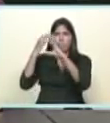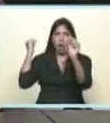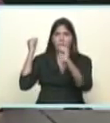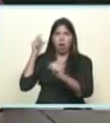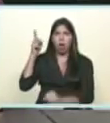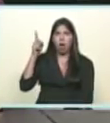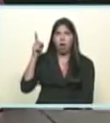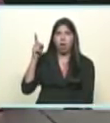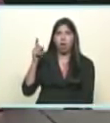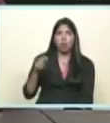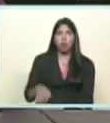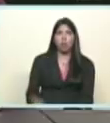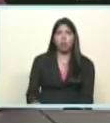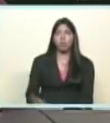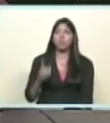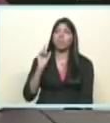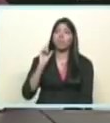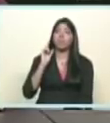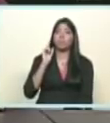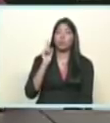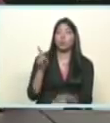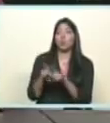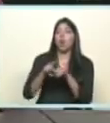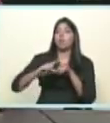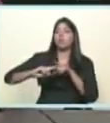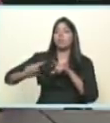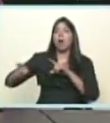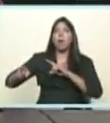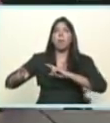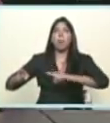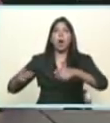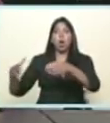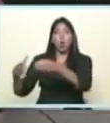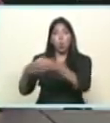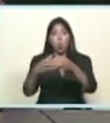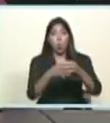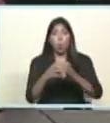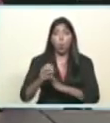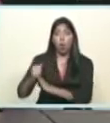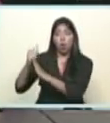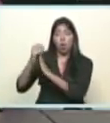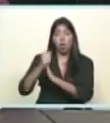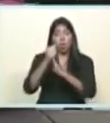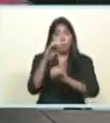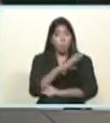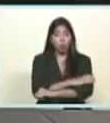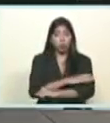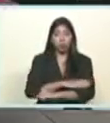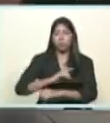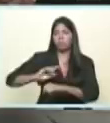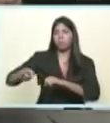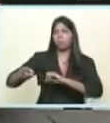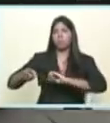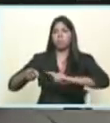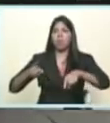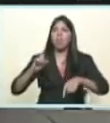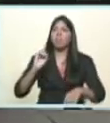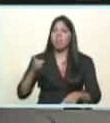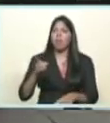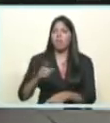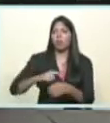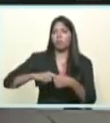en venezuela le da órdenes a los partidos a los jefes políticos de la oposición de retirarse